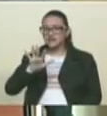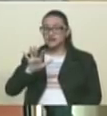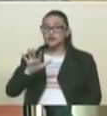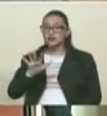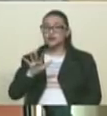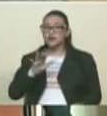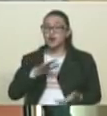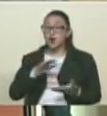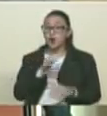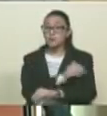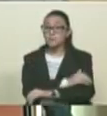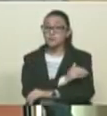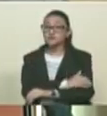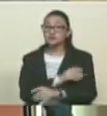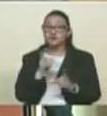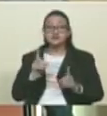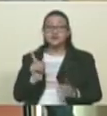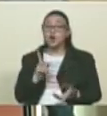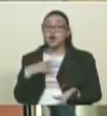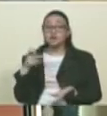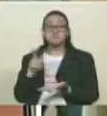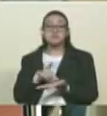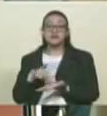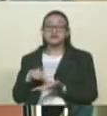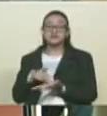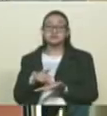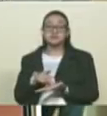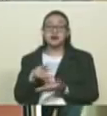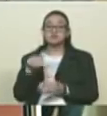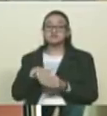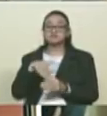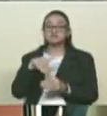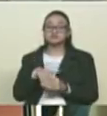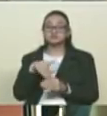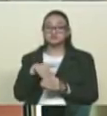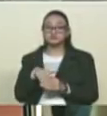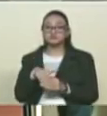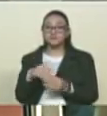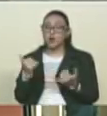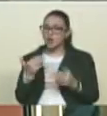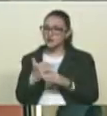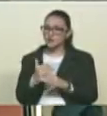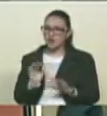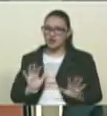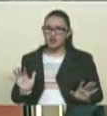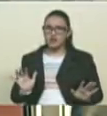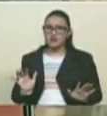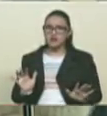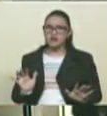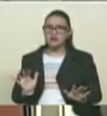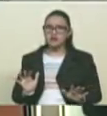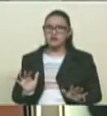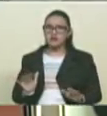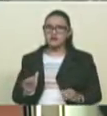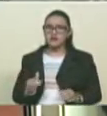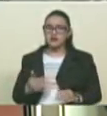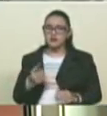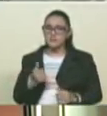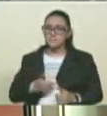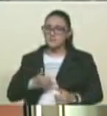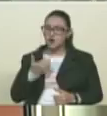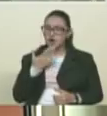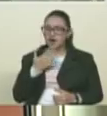oposición venezolana decidió no participar en el evento electoral parlamentario. Ahora es igual. Después del mayor ejemplo de